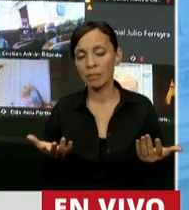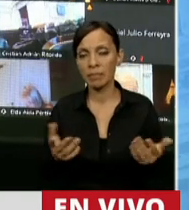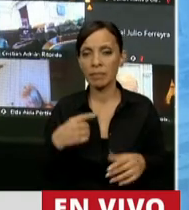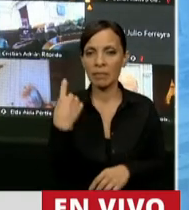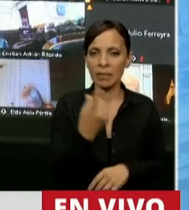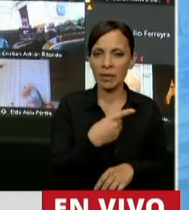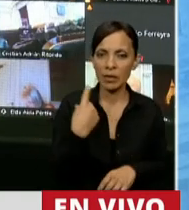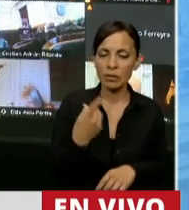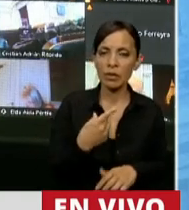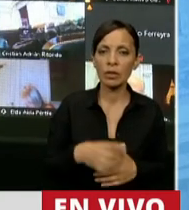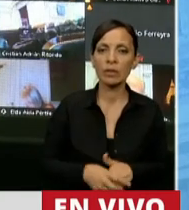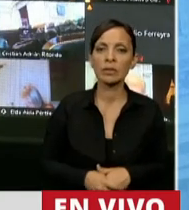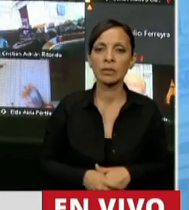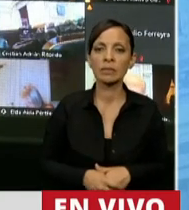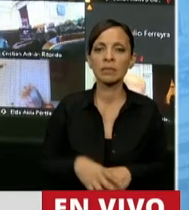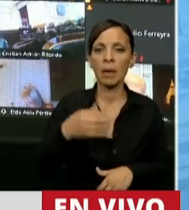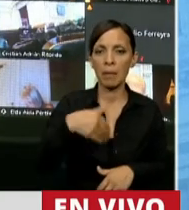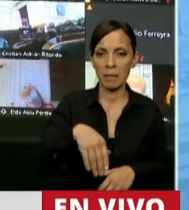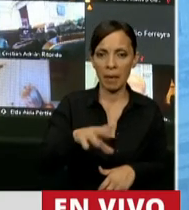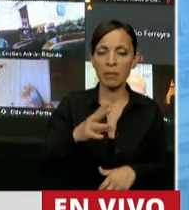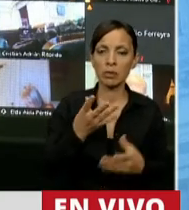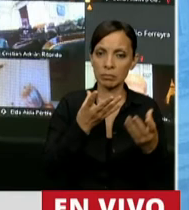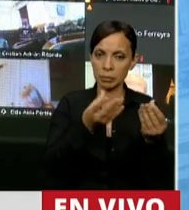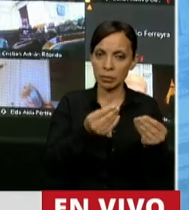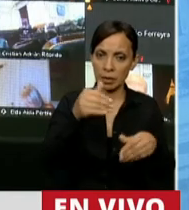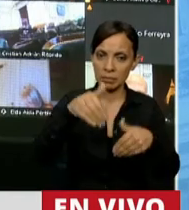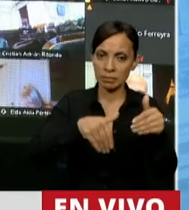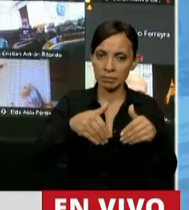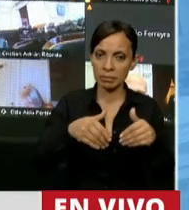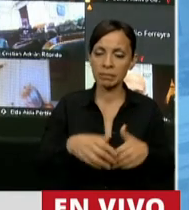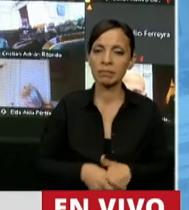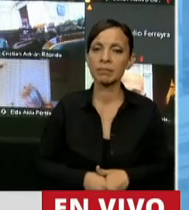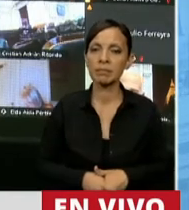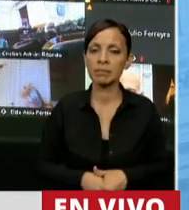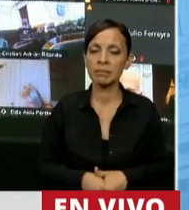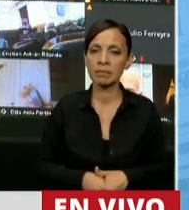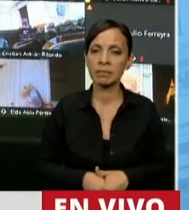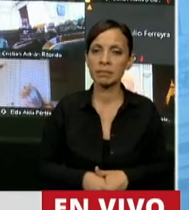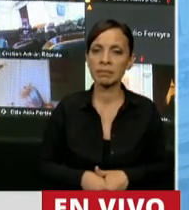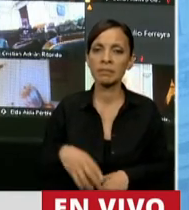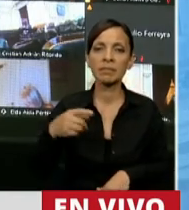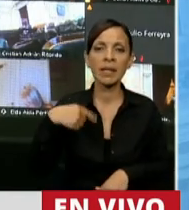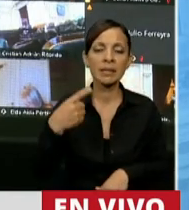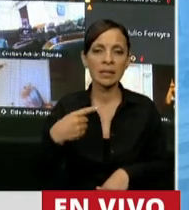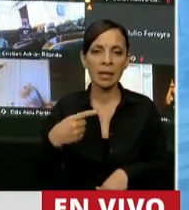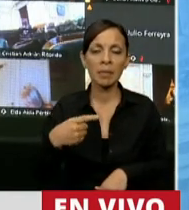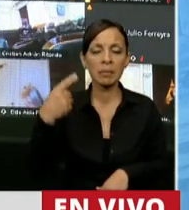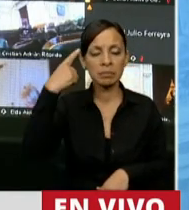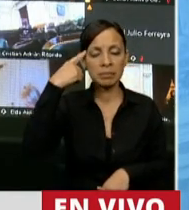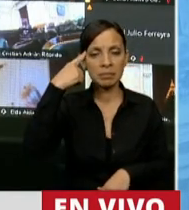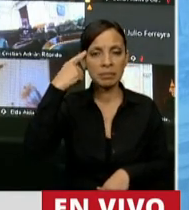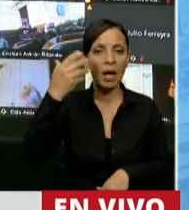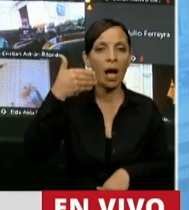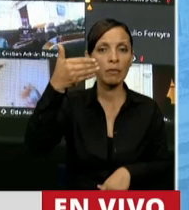nosotros vamos a acompañar desde el Bloque Córdoba Federal siempre con una mirada de una Argentina